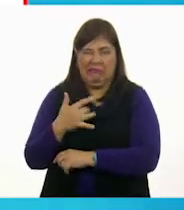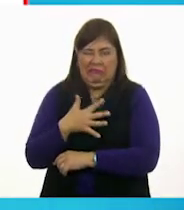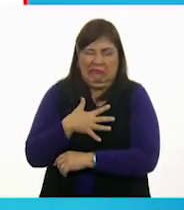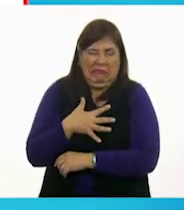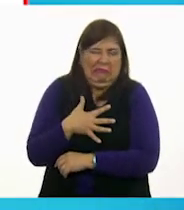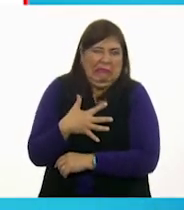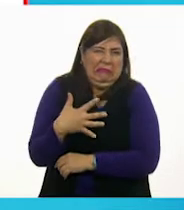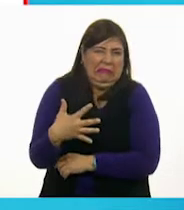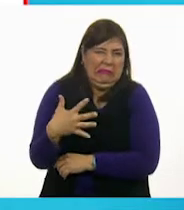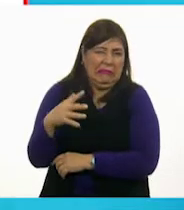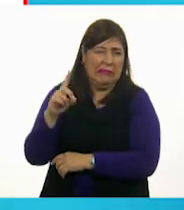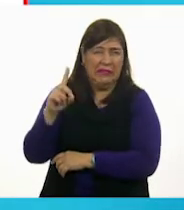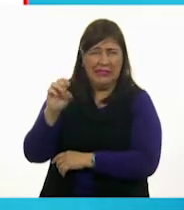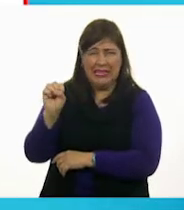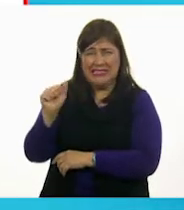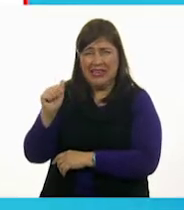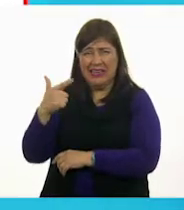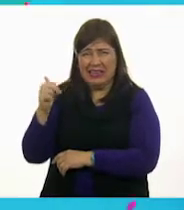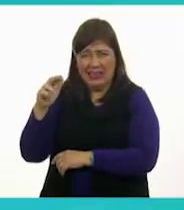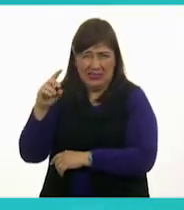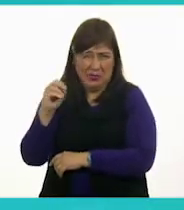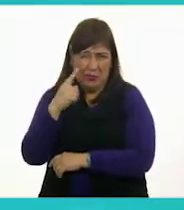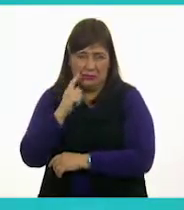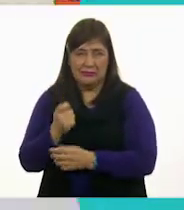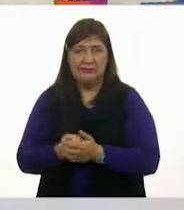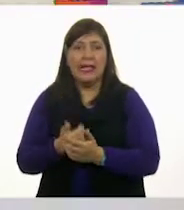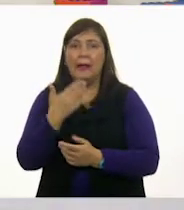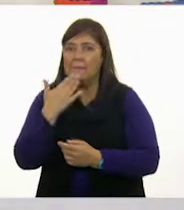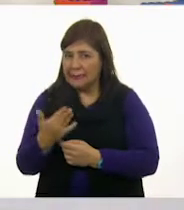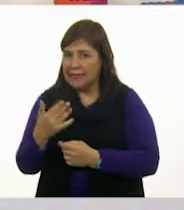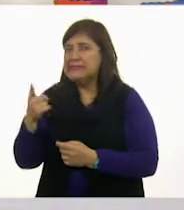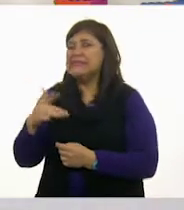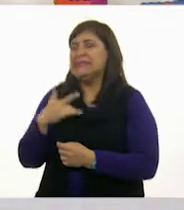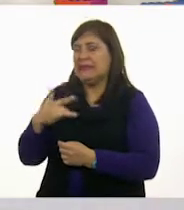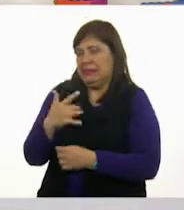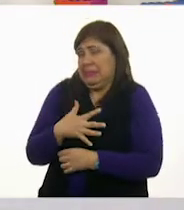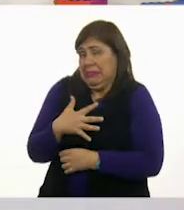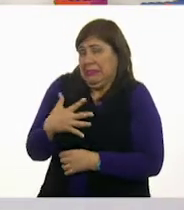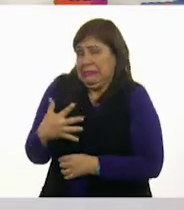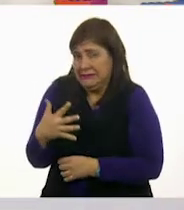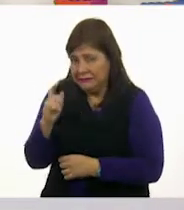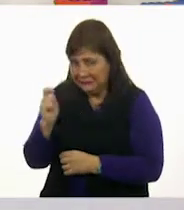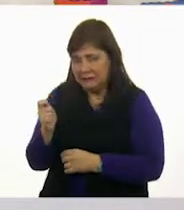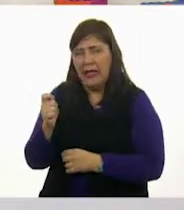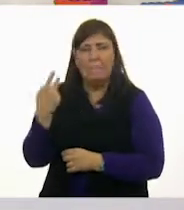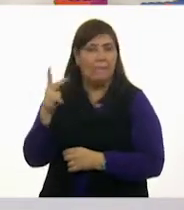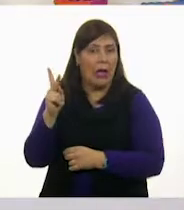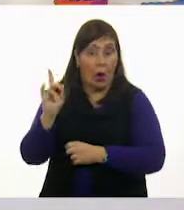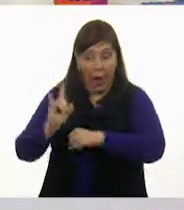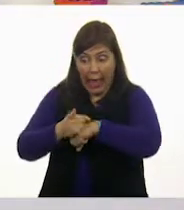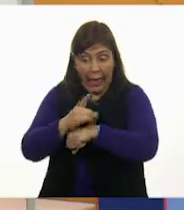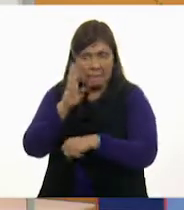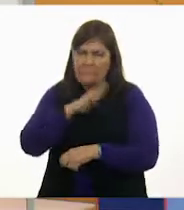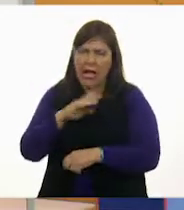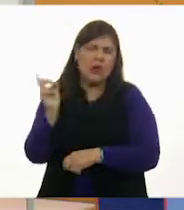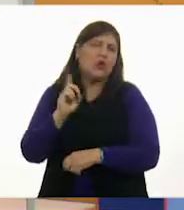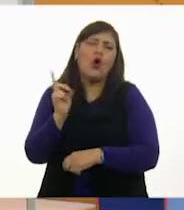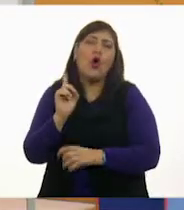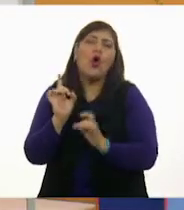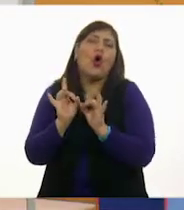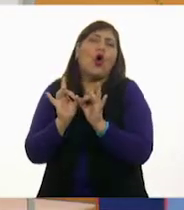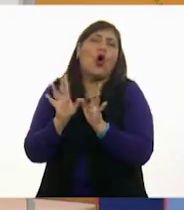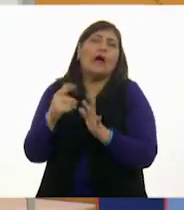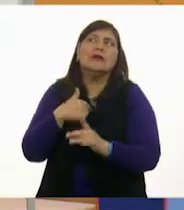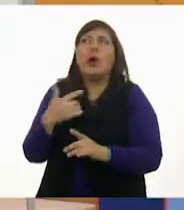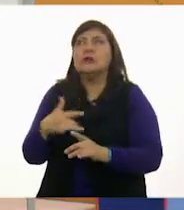Desagrado. Correcto. Muy bien. Se siente desagrado. Eso no quiere decir que el caracol sea una cosa mala. Simplemente eso